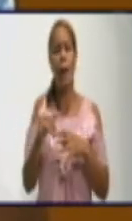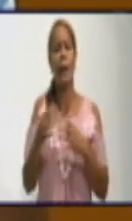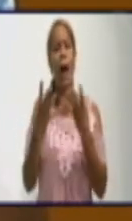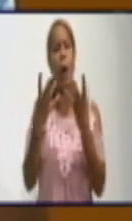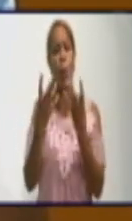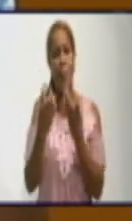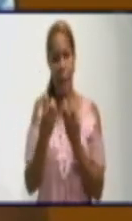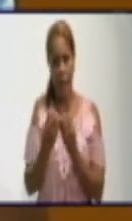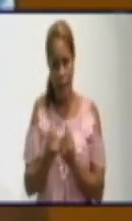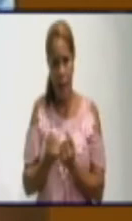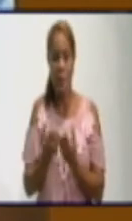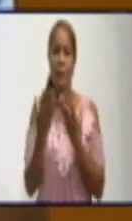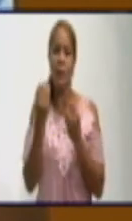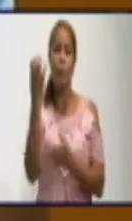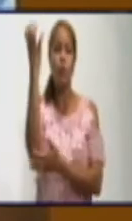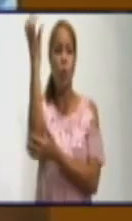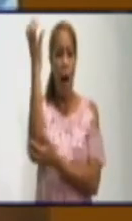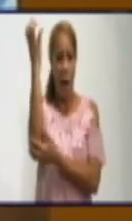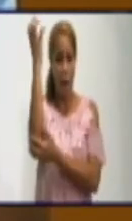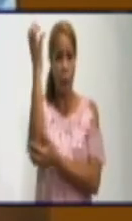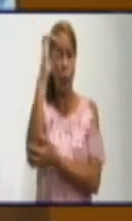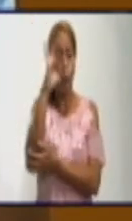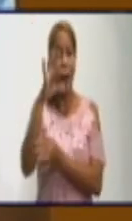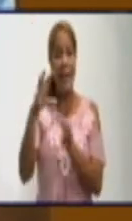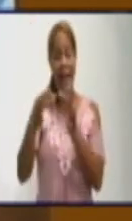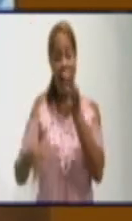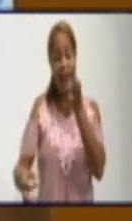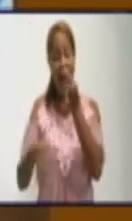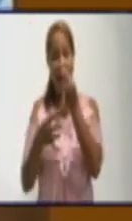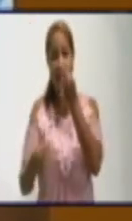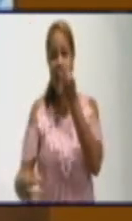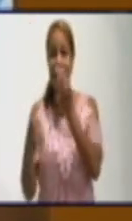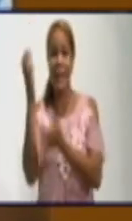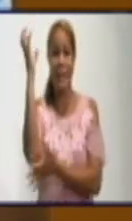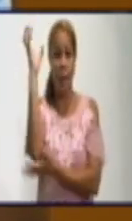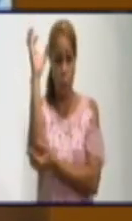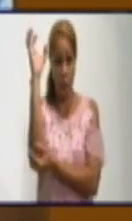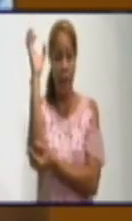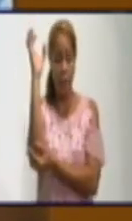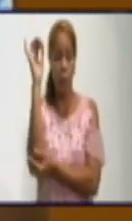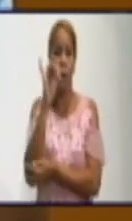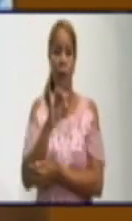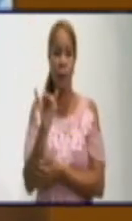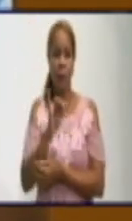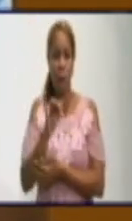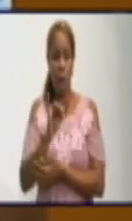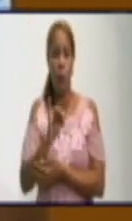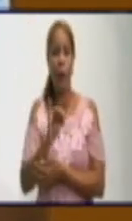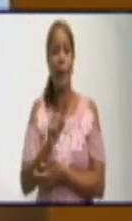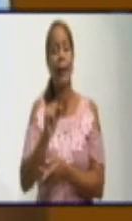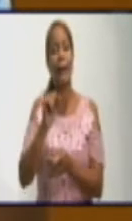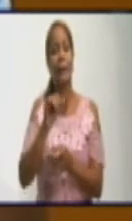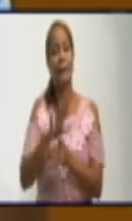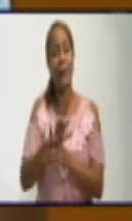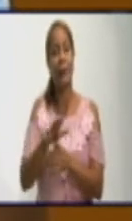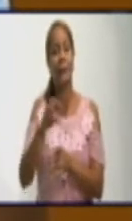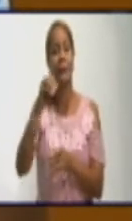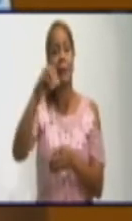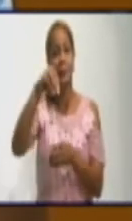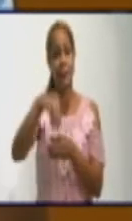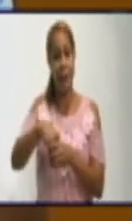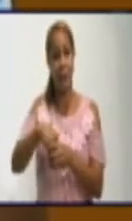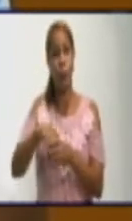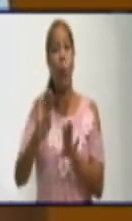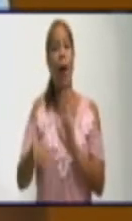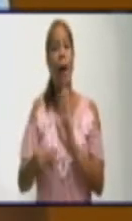empiezan a hacer de la suya, las raíces de las matas están dentro de los propios